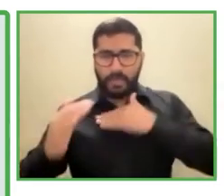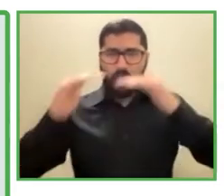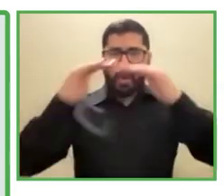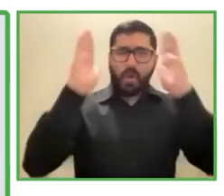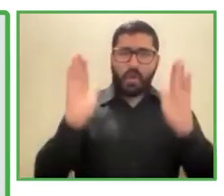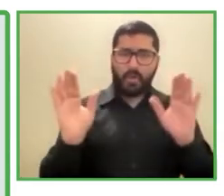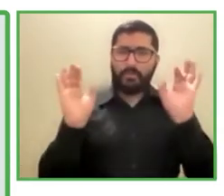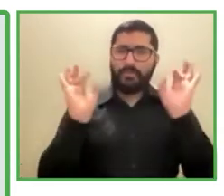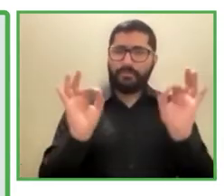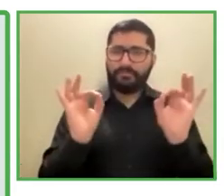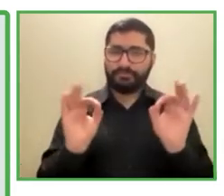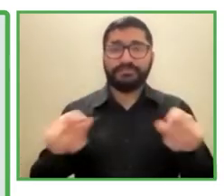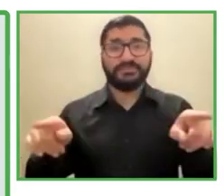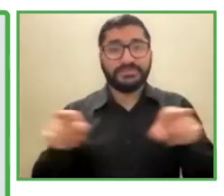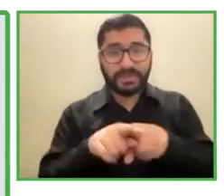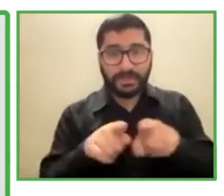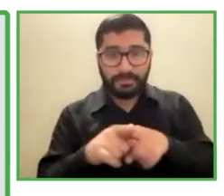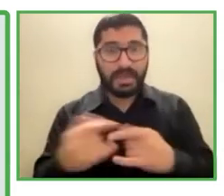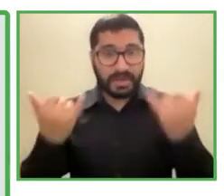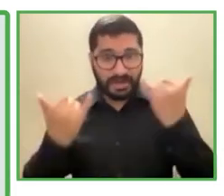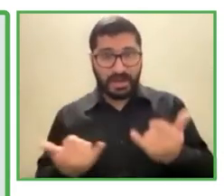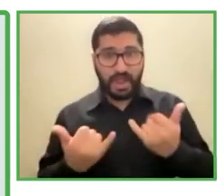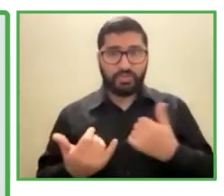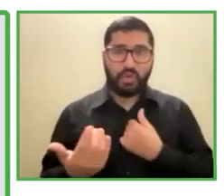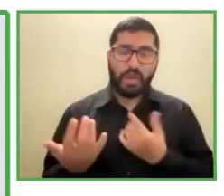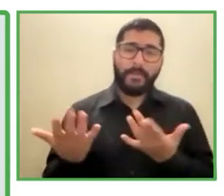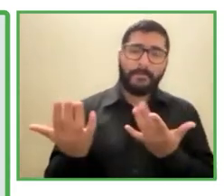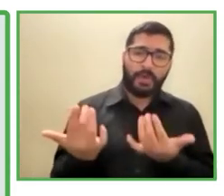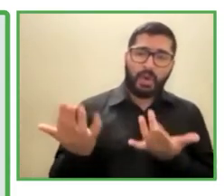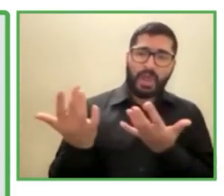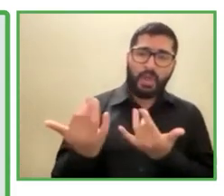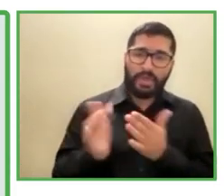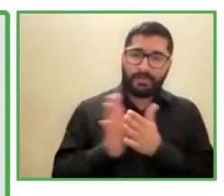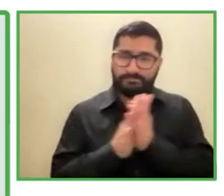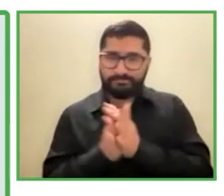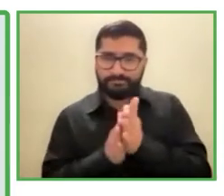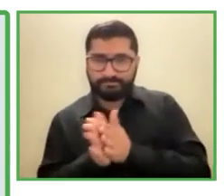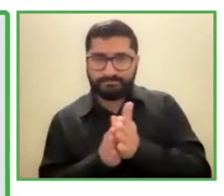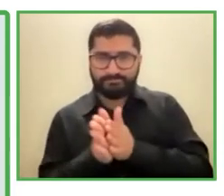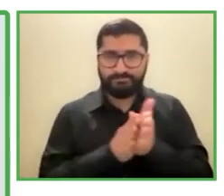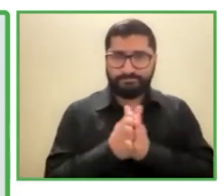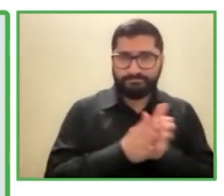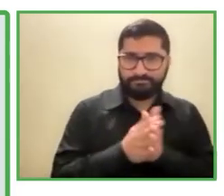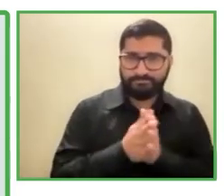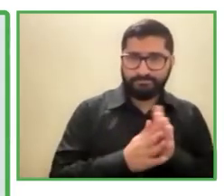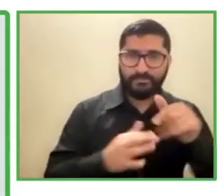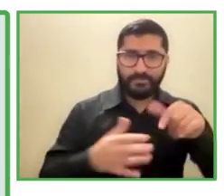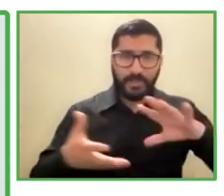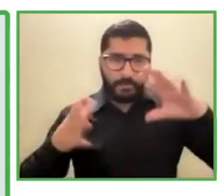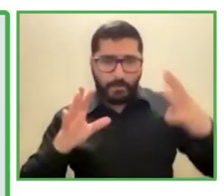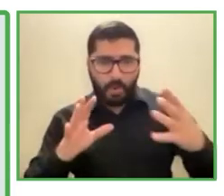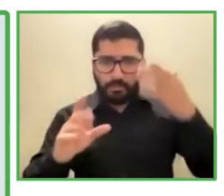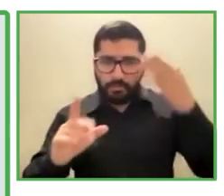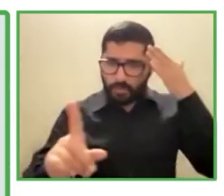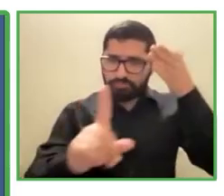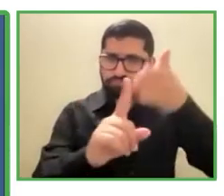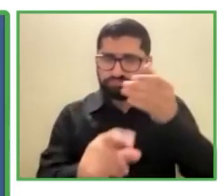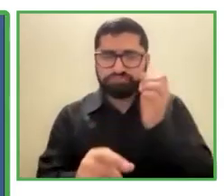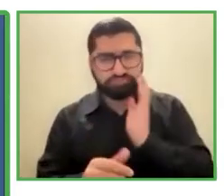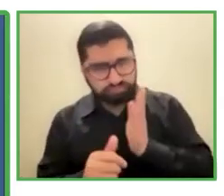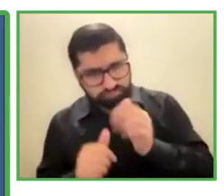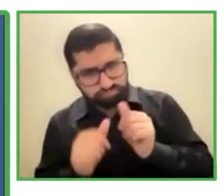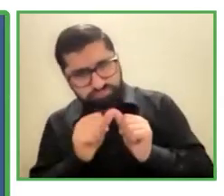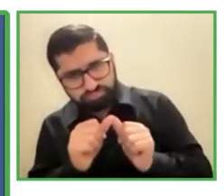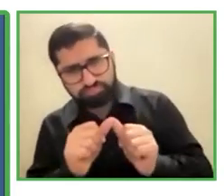esperando con ansias la manera en la cual pueda seguir mejorando, seguir aprendiendo y ser de